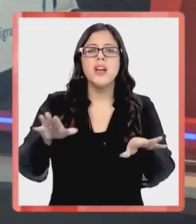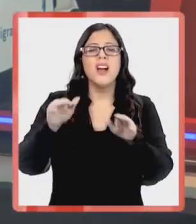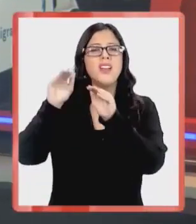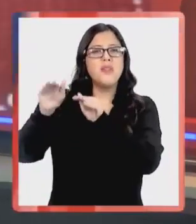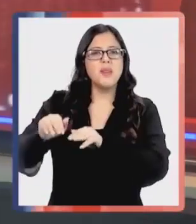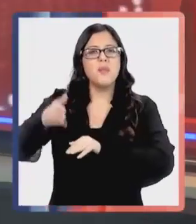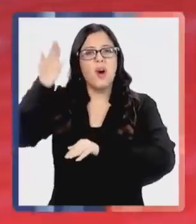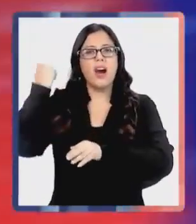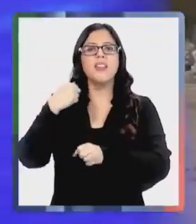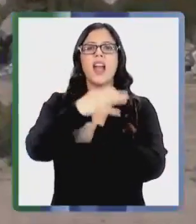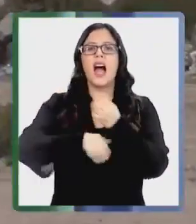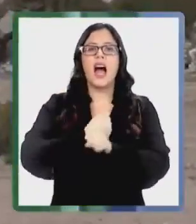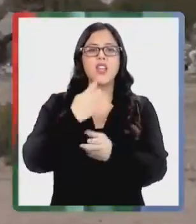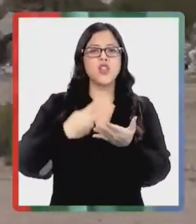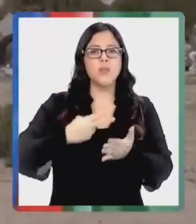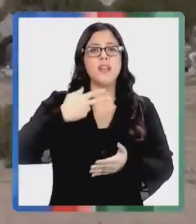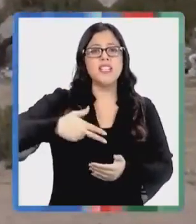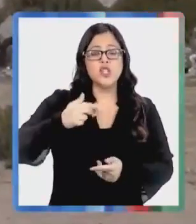Monsalve.